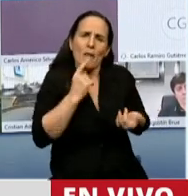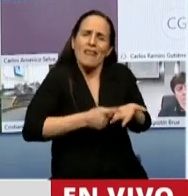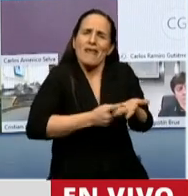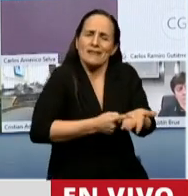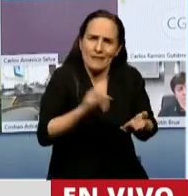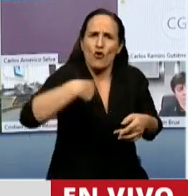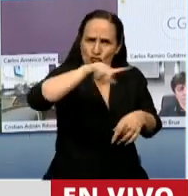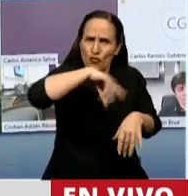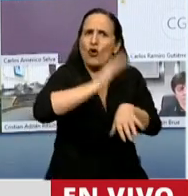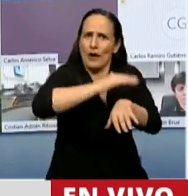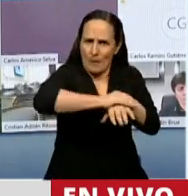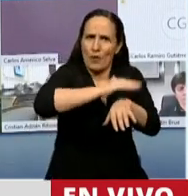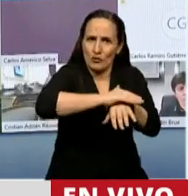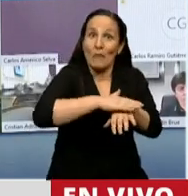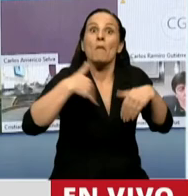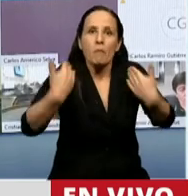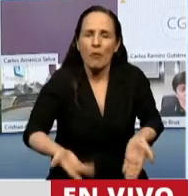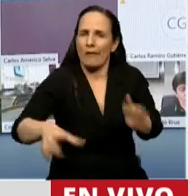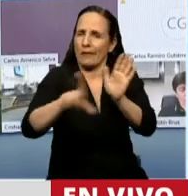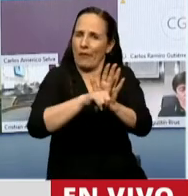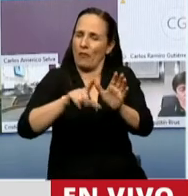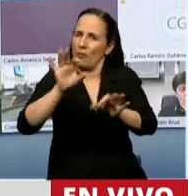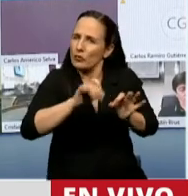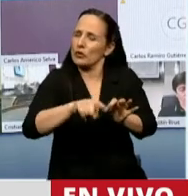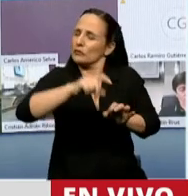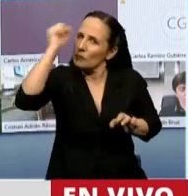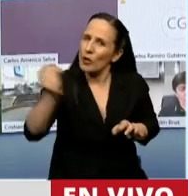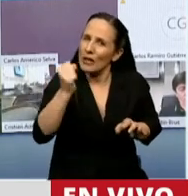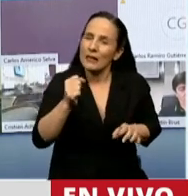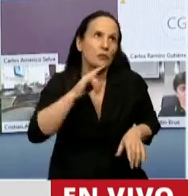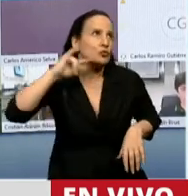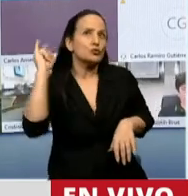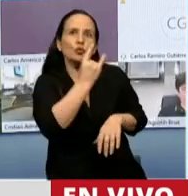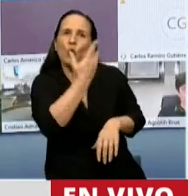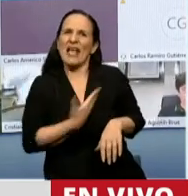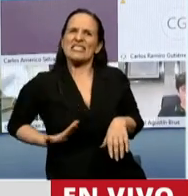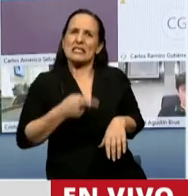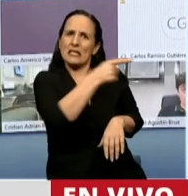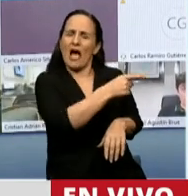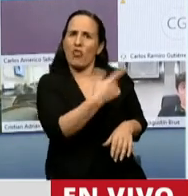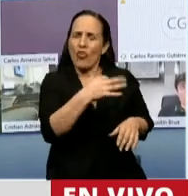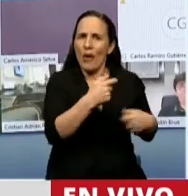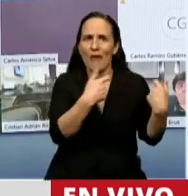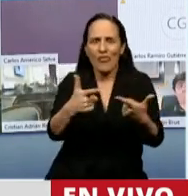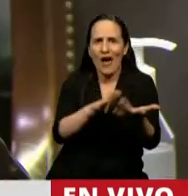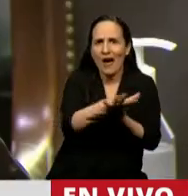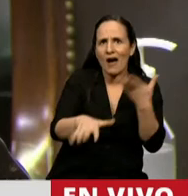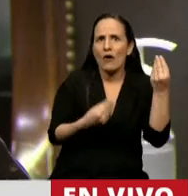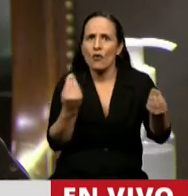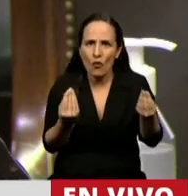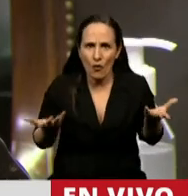Y por eso este acuerdo es importante porque pone al Estado a dar algunas respuestas. Hay sectores que todavía no entienden que esto